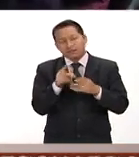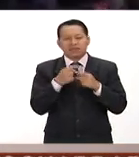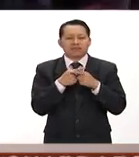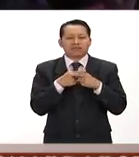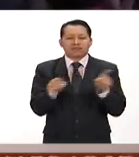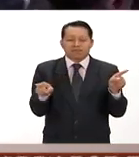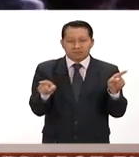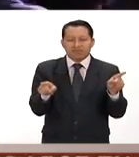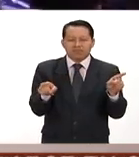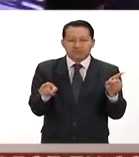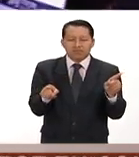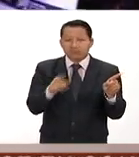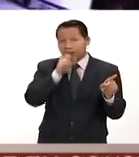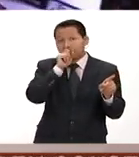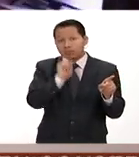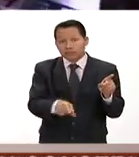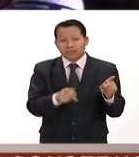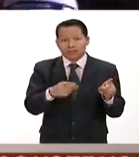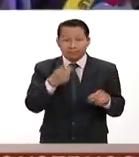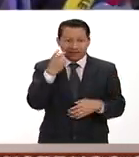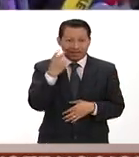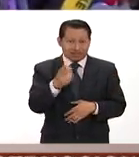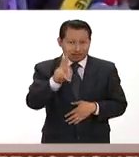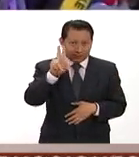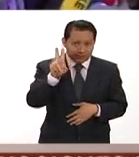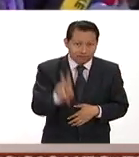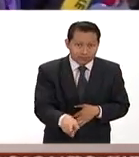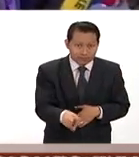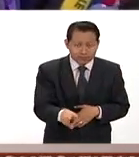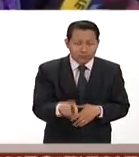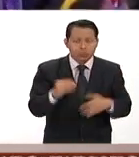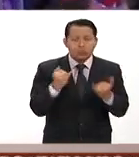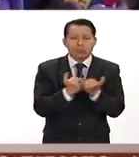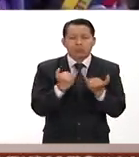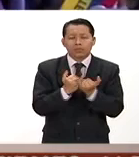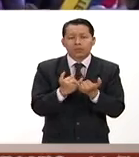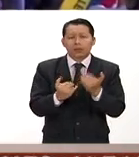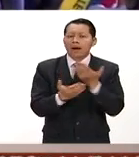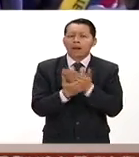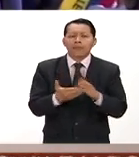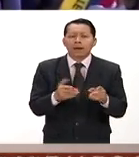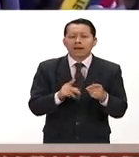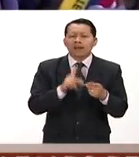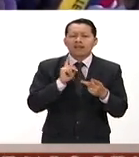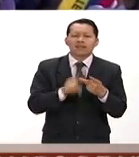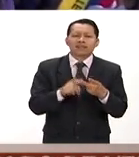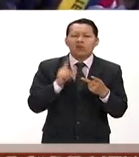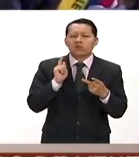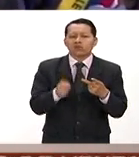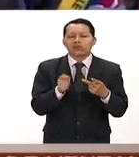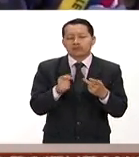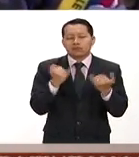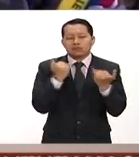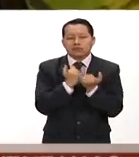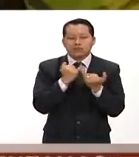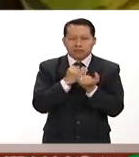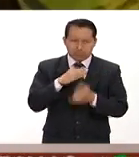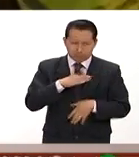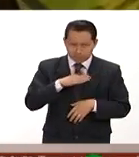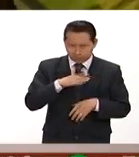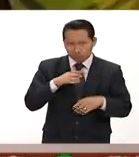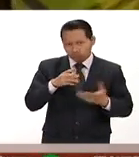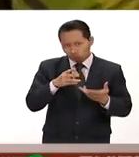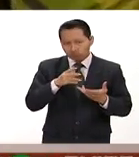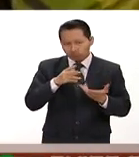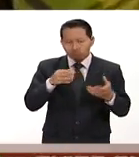y eso esa es la realidad lo otro es que digamos hay unos sectores y fue la